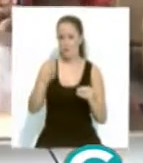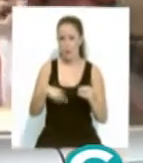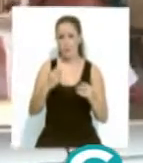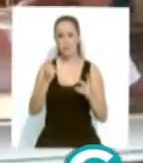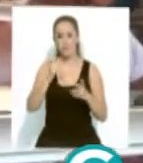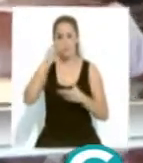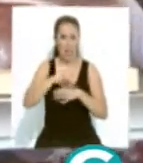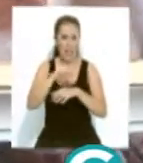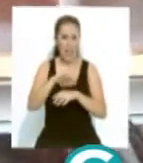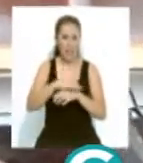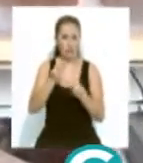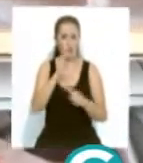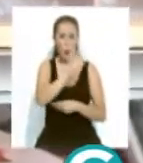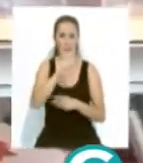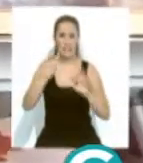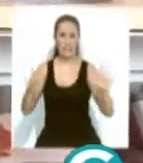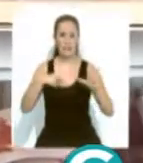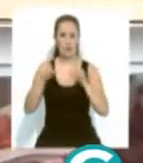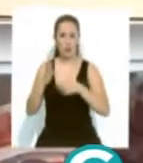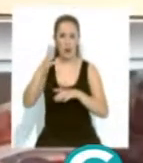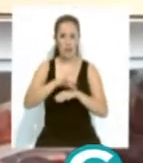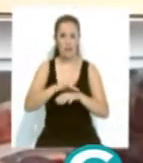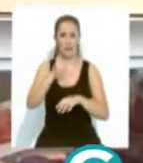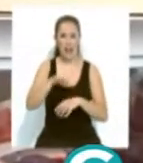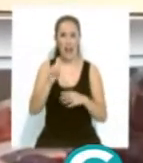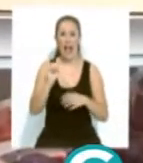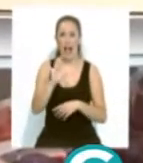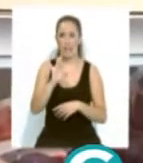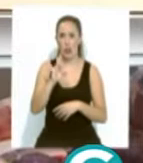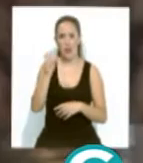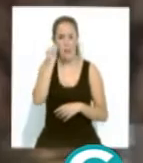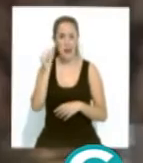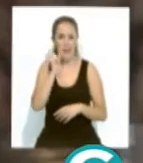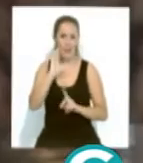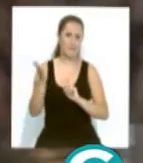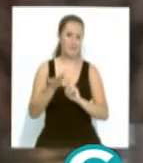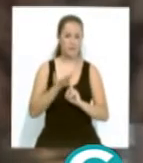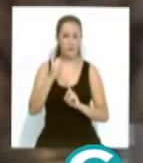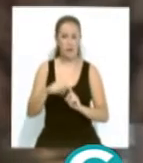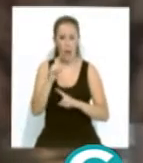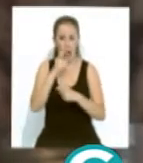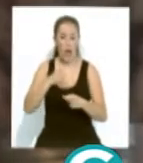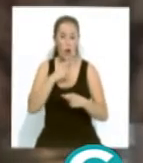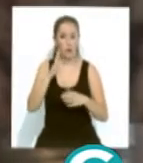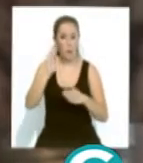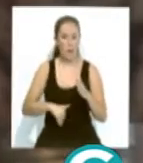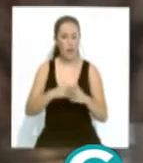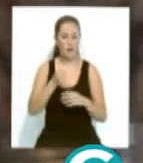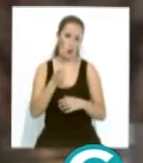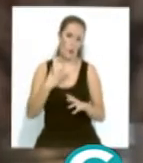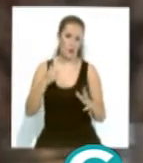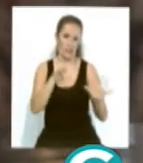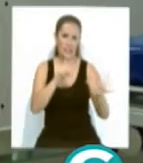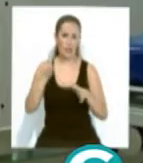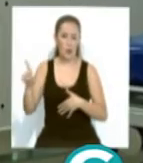a los ingresos, hay 46, 14 de ellos de embarazadas. Desde el 22 de agosto, estas cifras se han reducido en un 61